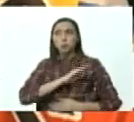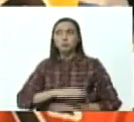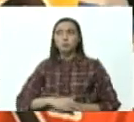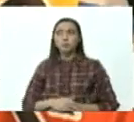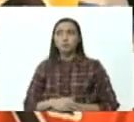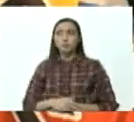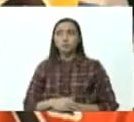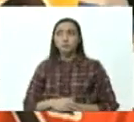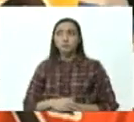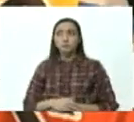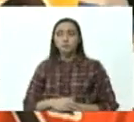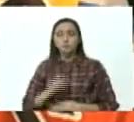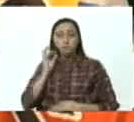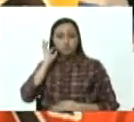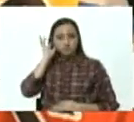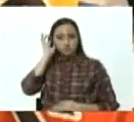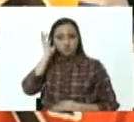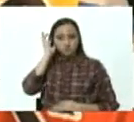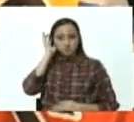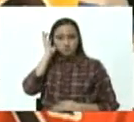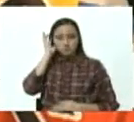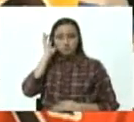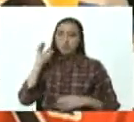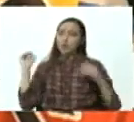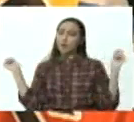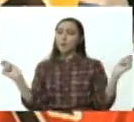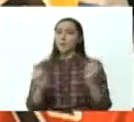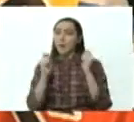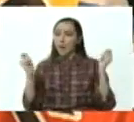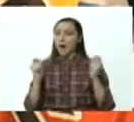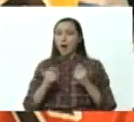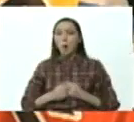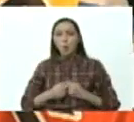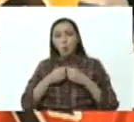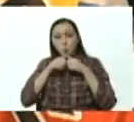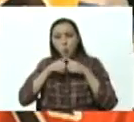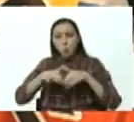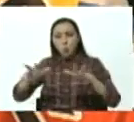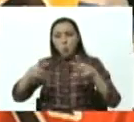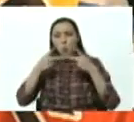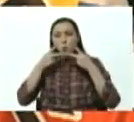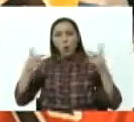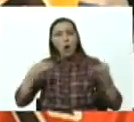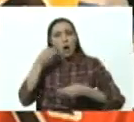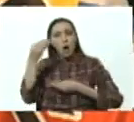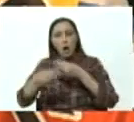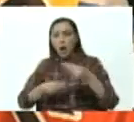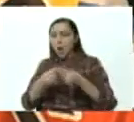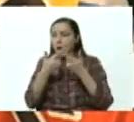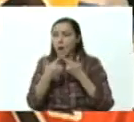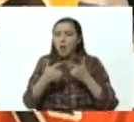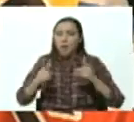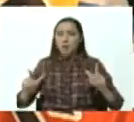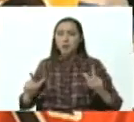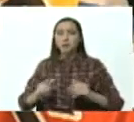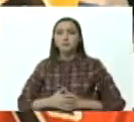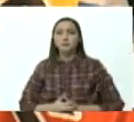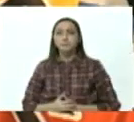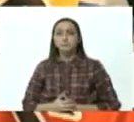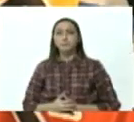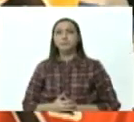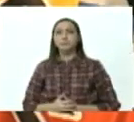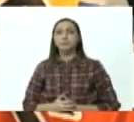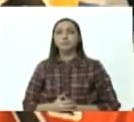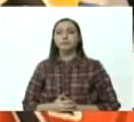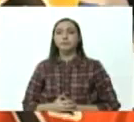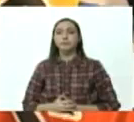haciendo campaña enviando su propaganda con absoluta libertad yo confatizo